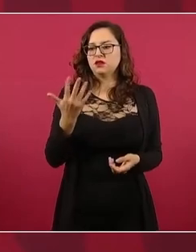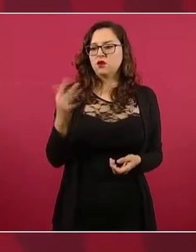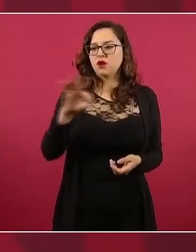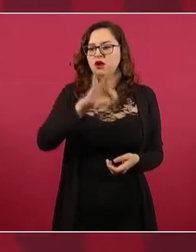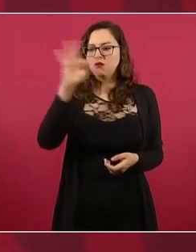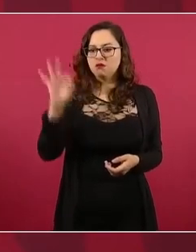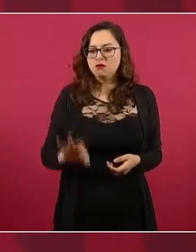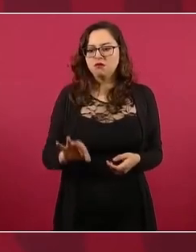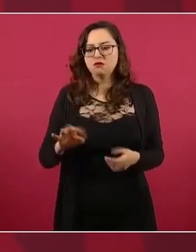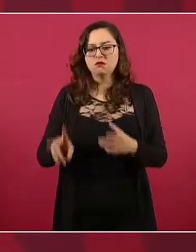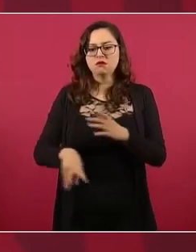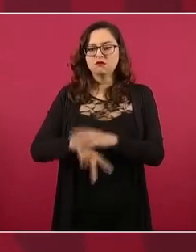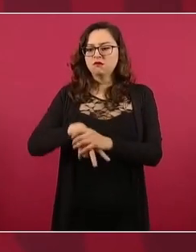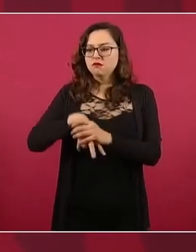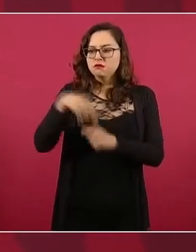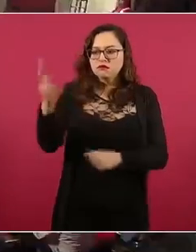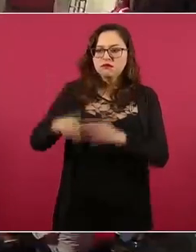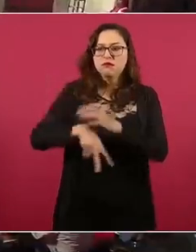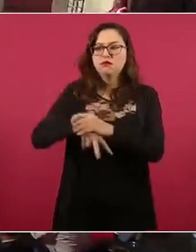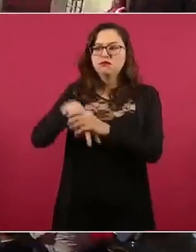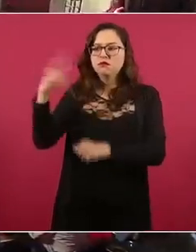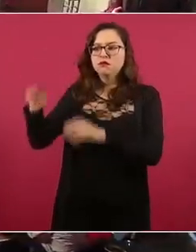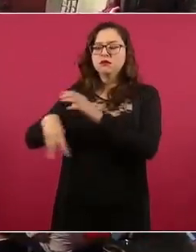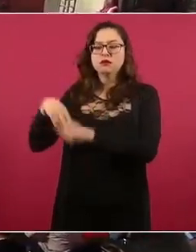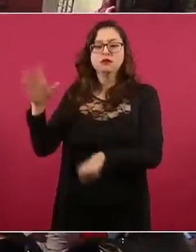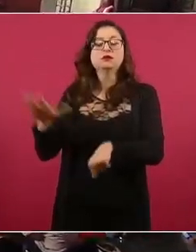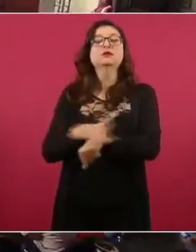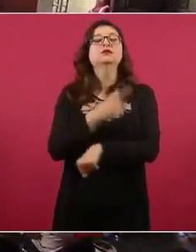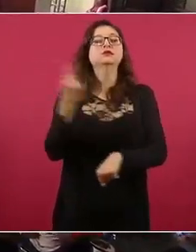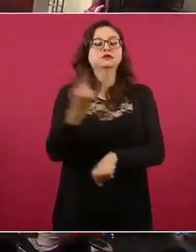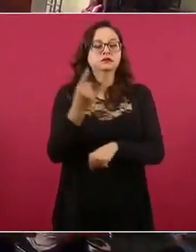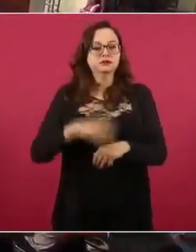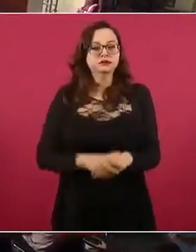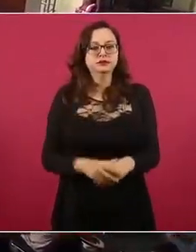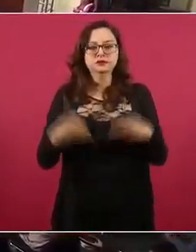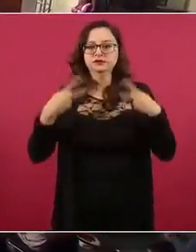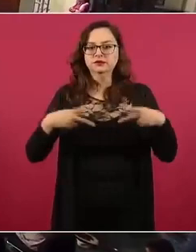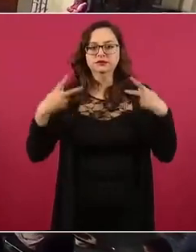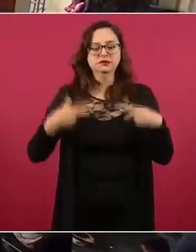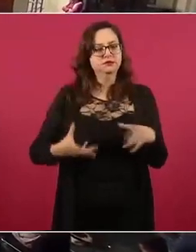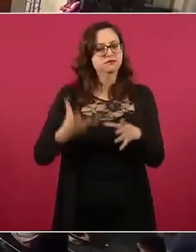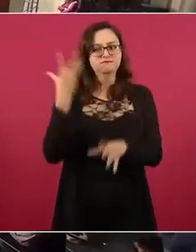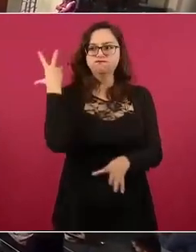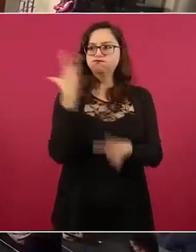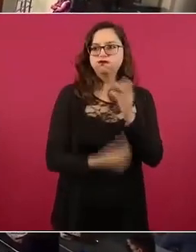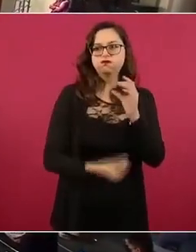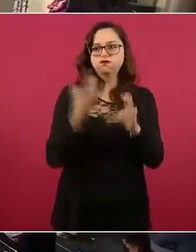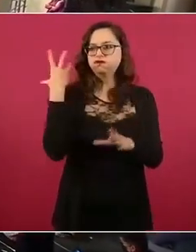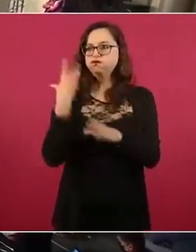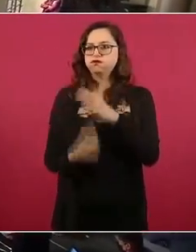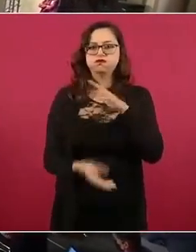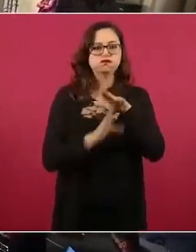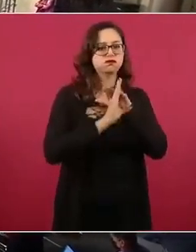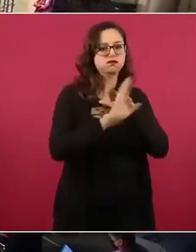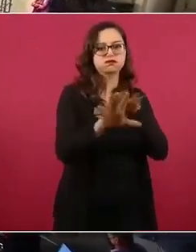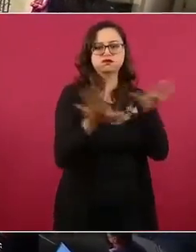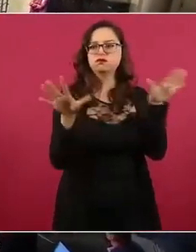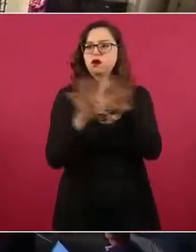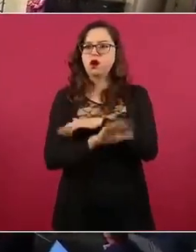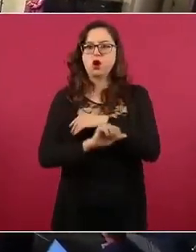quedaron en el abandono y crecieron zonas turísticas, ciudades fronterizas,